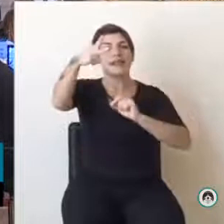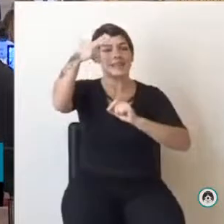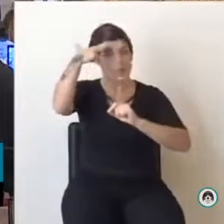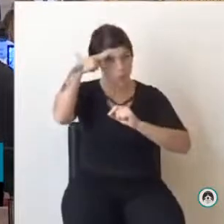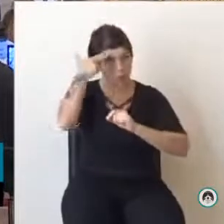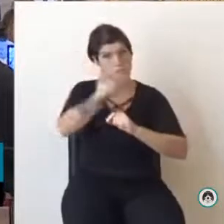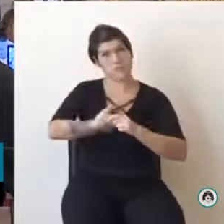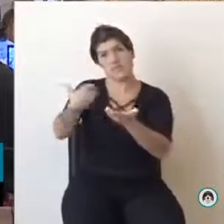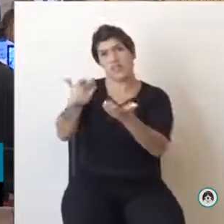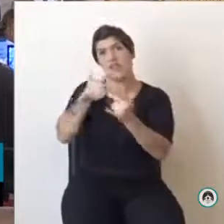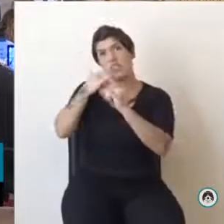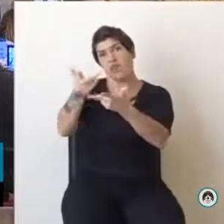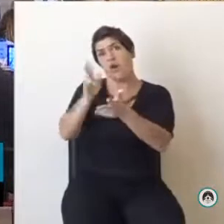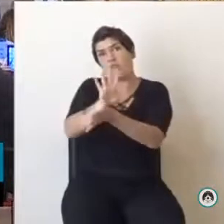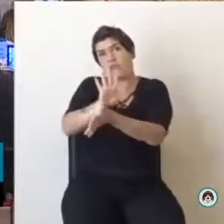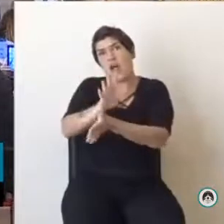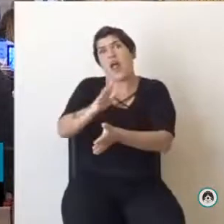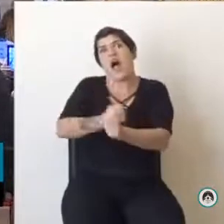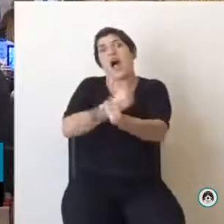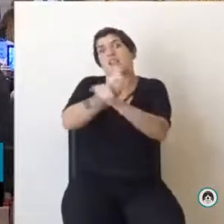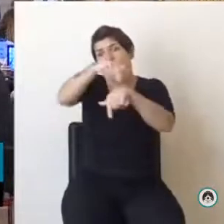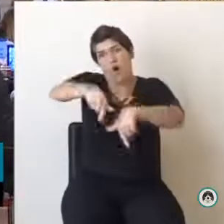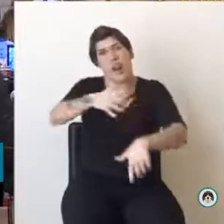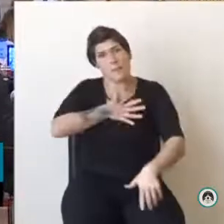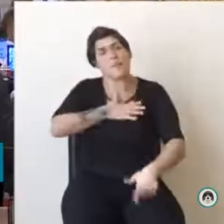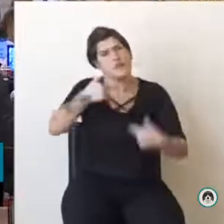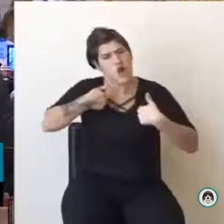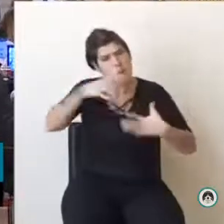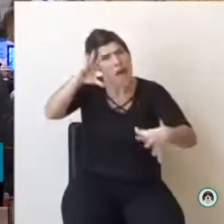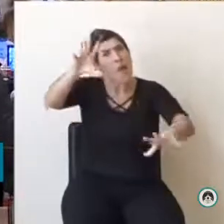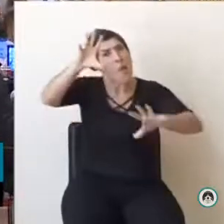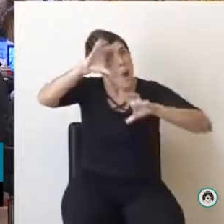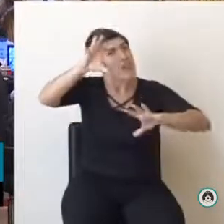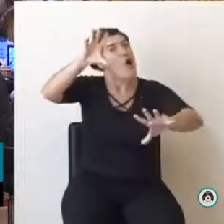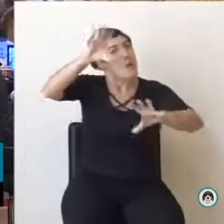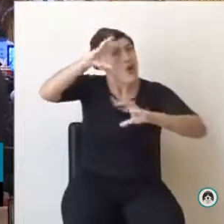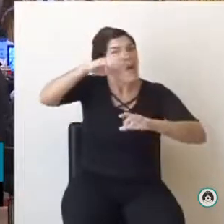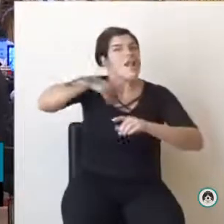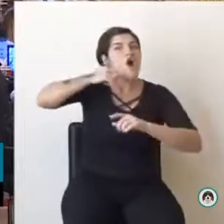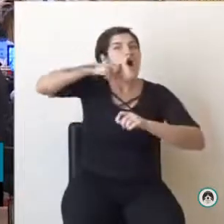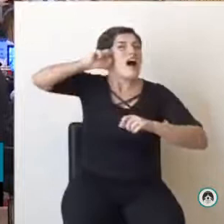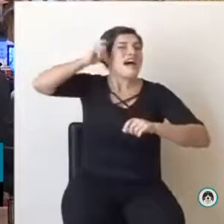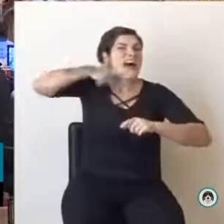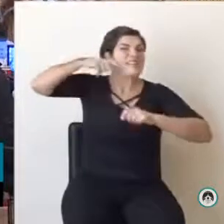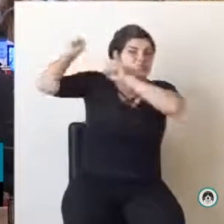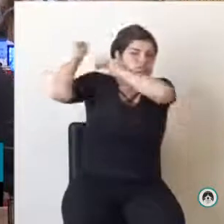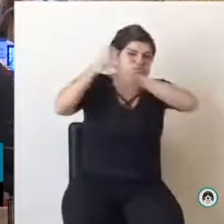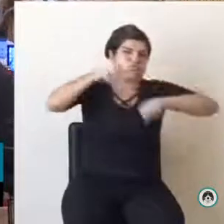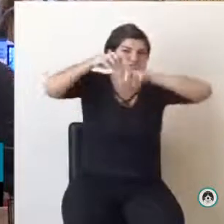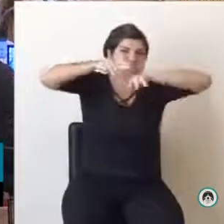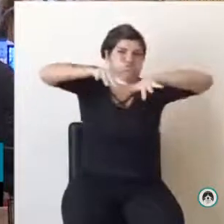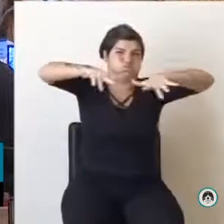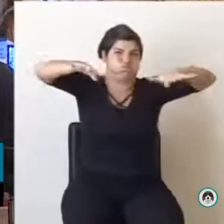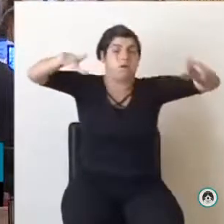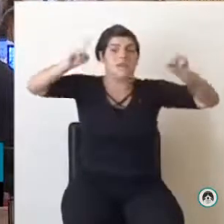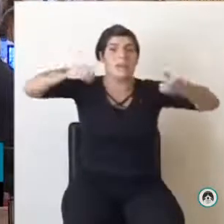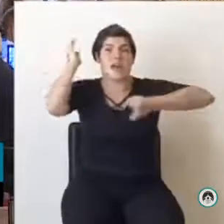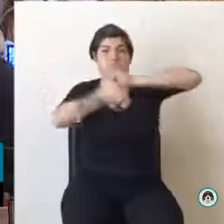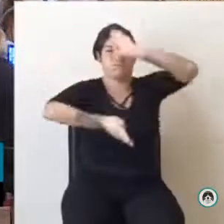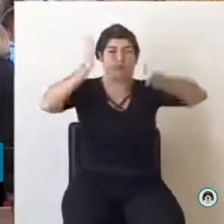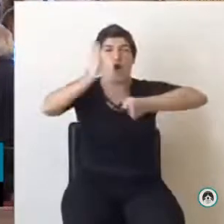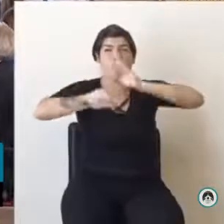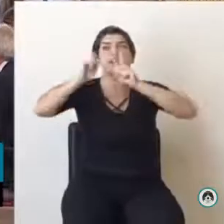lamentablemente recuerdo los gases, los golpes de la gendarmería, de la policía que sufrimos a manos de Patricia